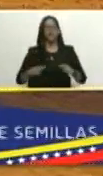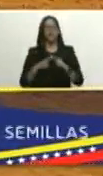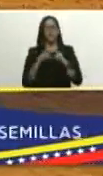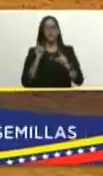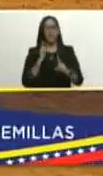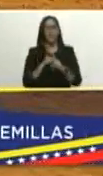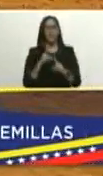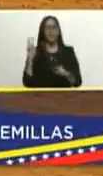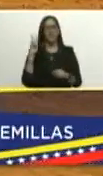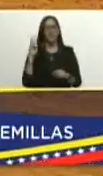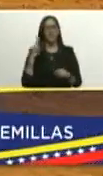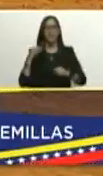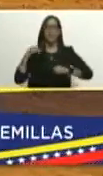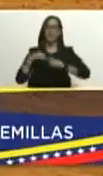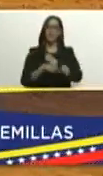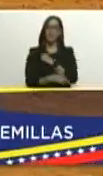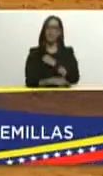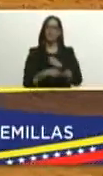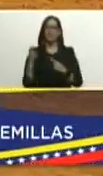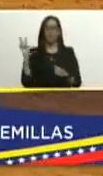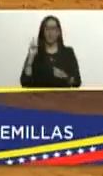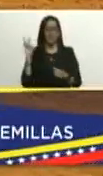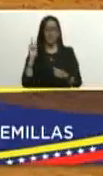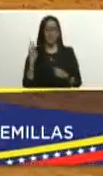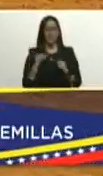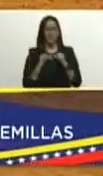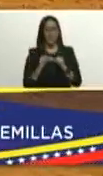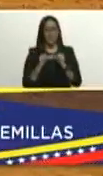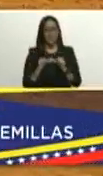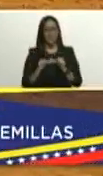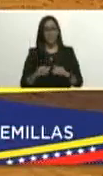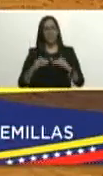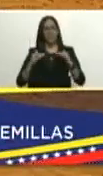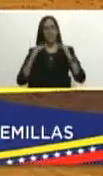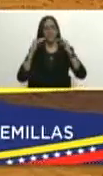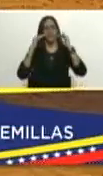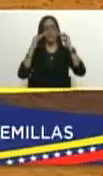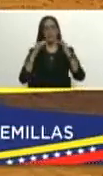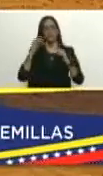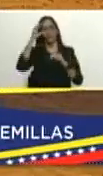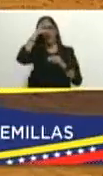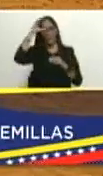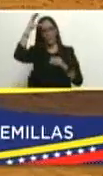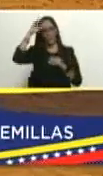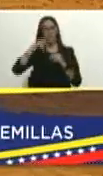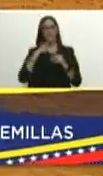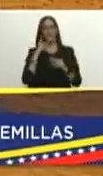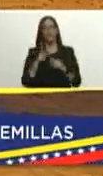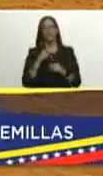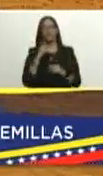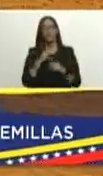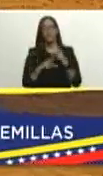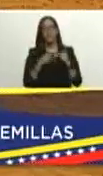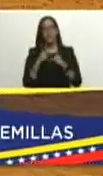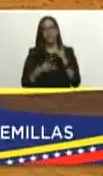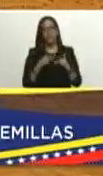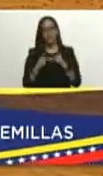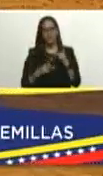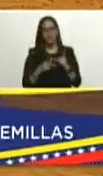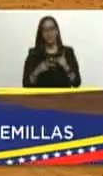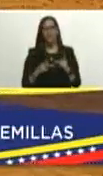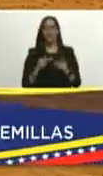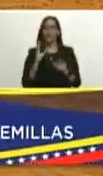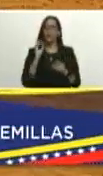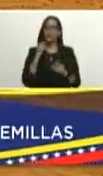Venezuela profunda desde la Venezuela que sigue elevando sus capacidades productivas nos encontramos como bien muy bien usted lo